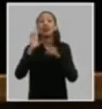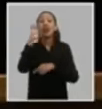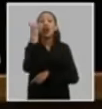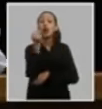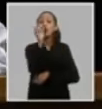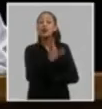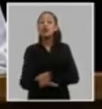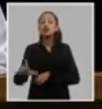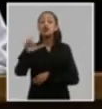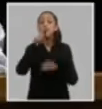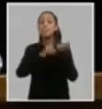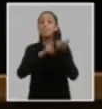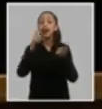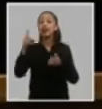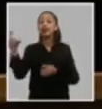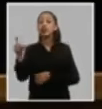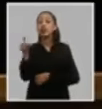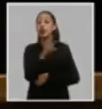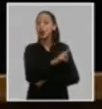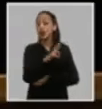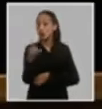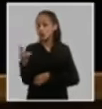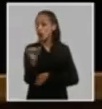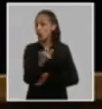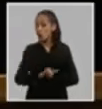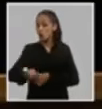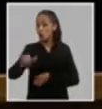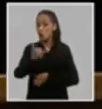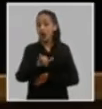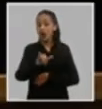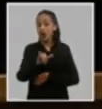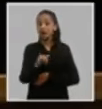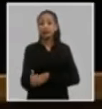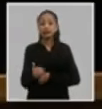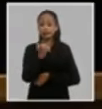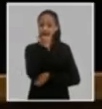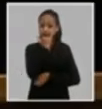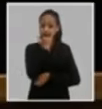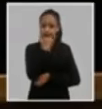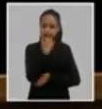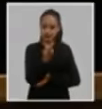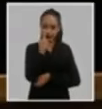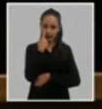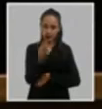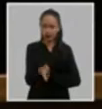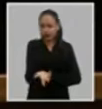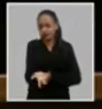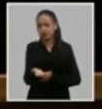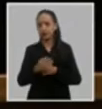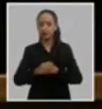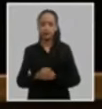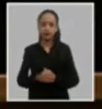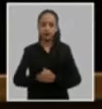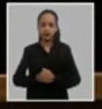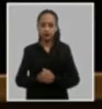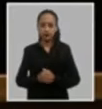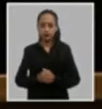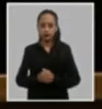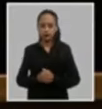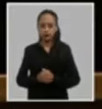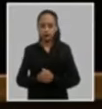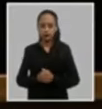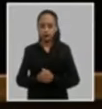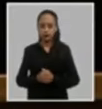económica y social del partido y la revolución entre las deficiencias se identifican no haber alcanzado la